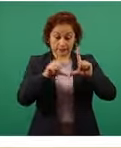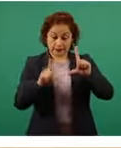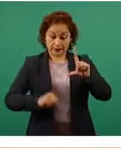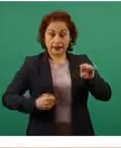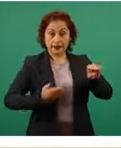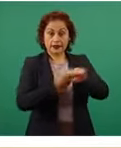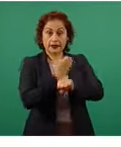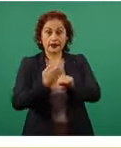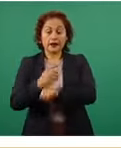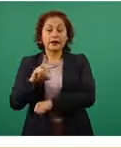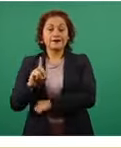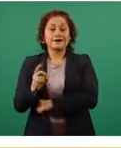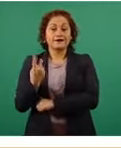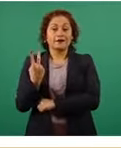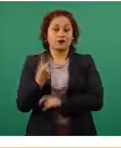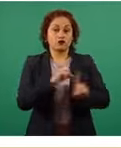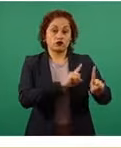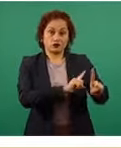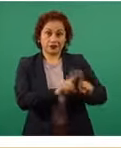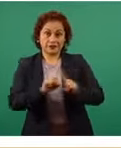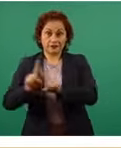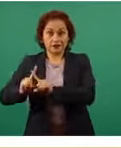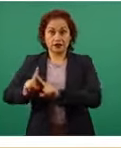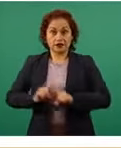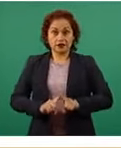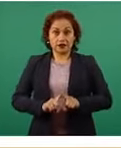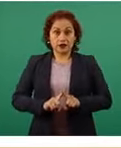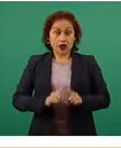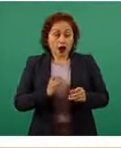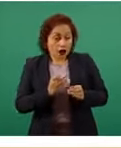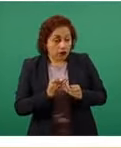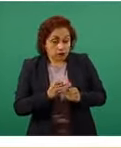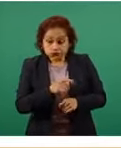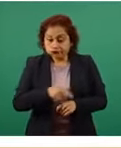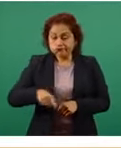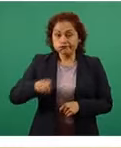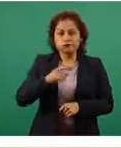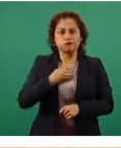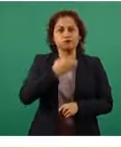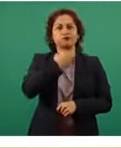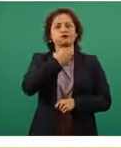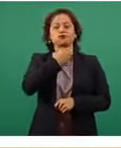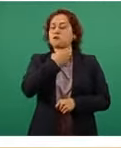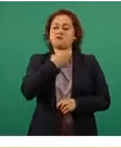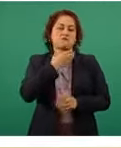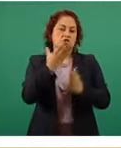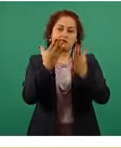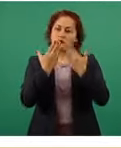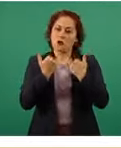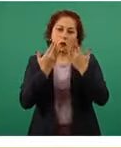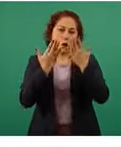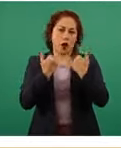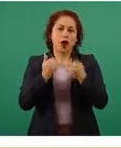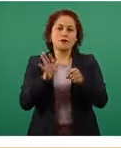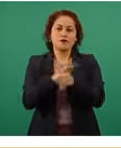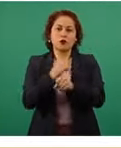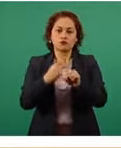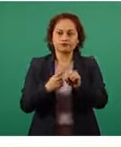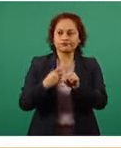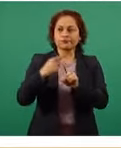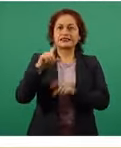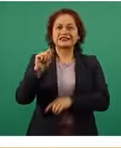entidades federativas. Ninguno tiene como indicador de riesgo más del 70 por ciento de ocupación,